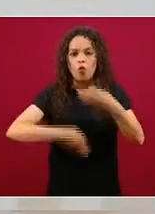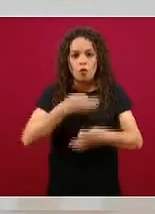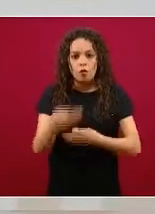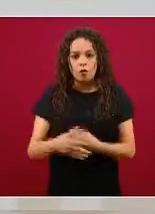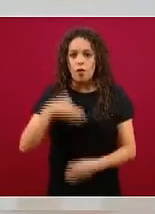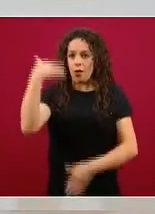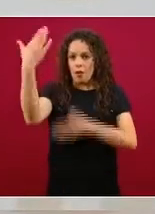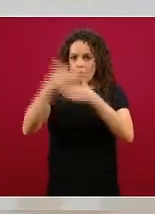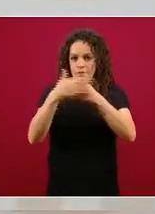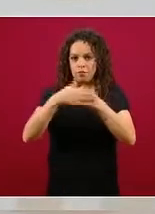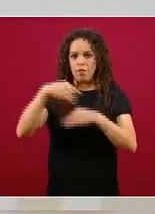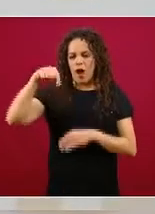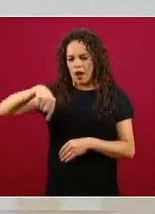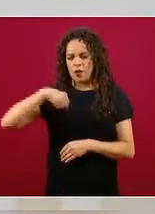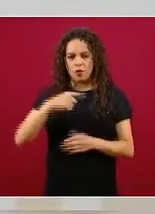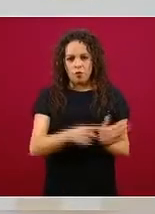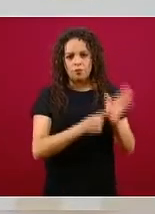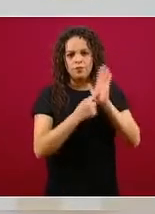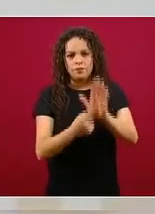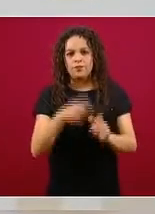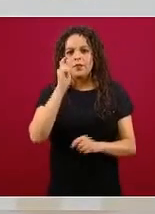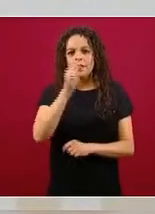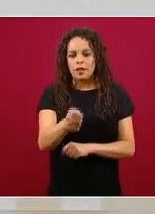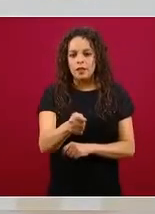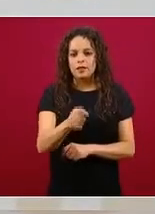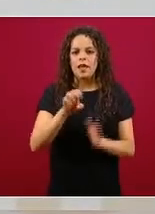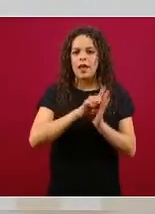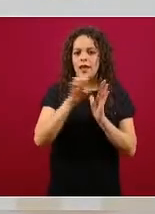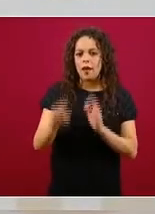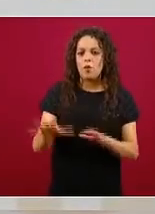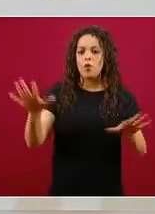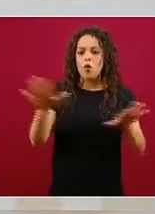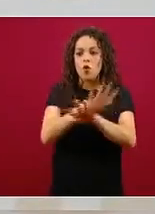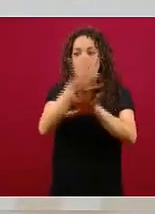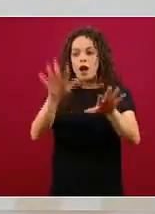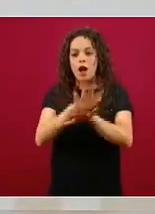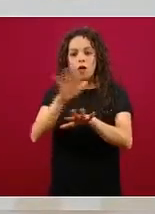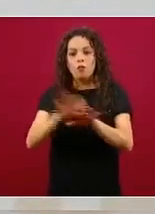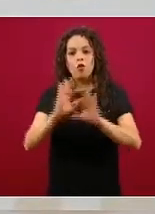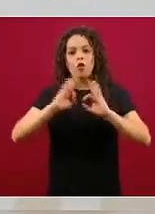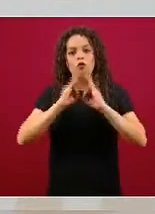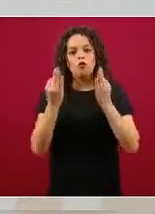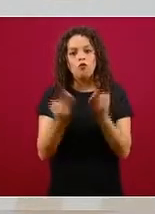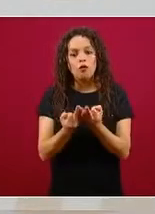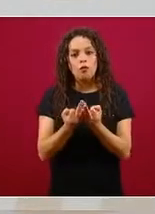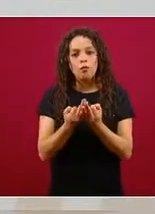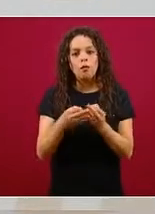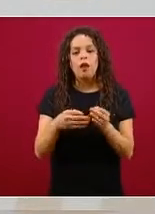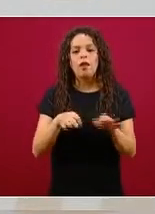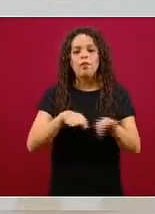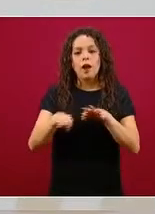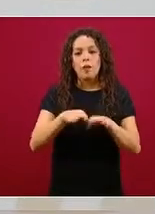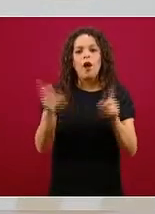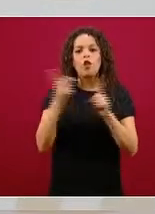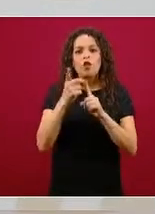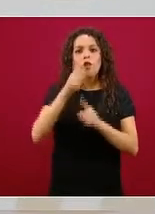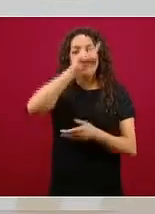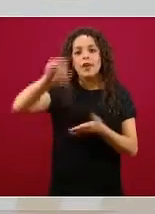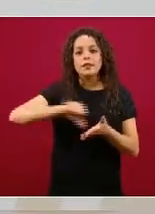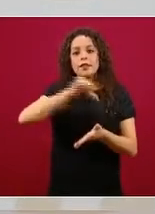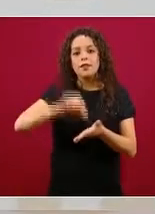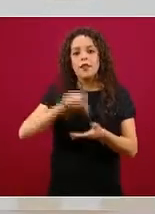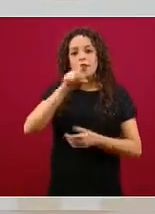ejemplo de cambios de prácticas que hay ahora en la central de abastos que ilustran justamente esta conducta